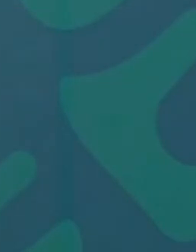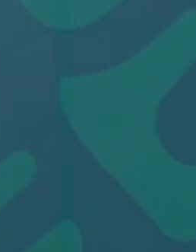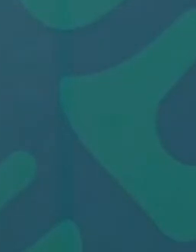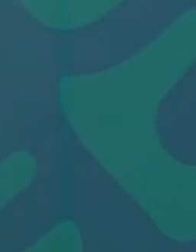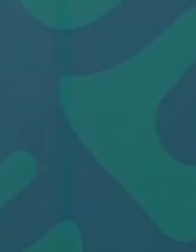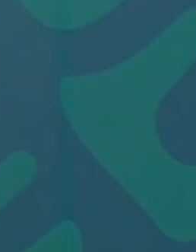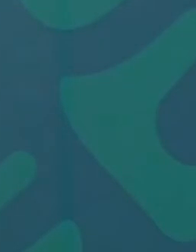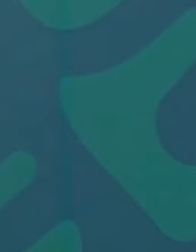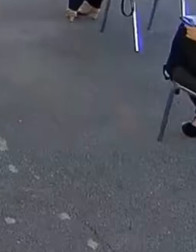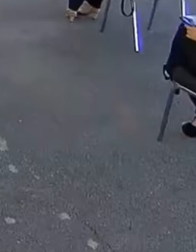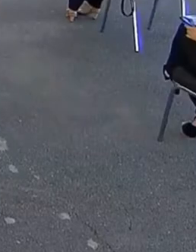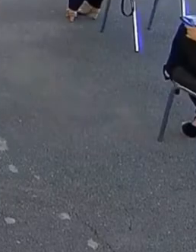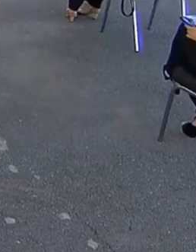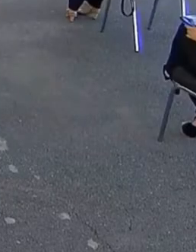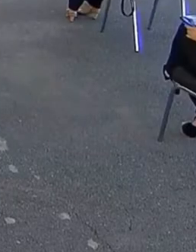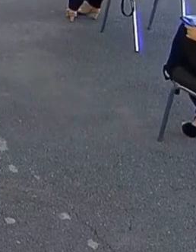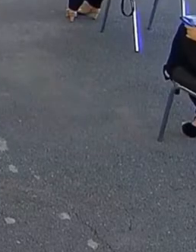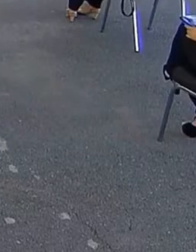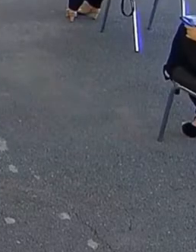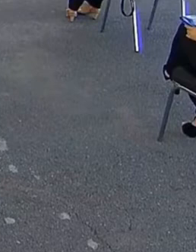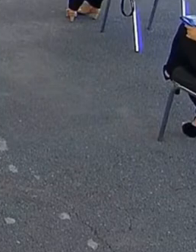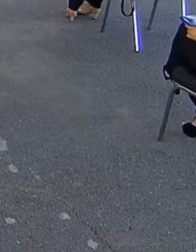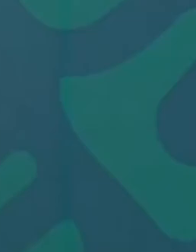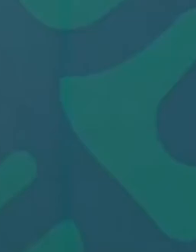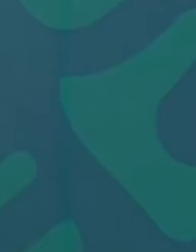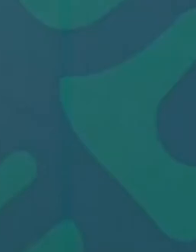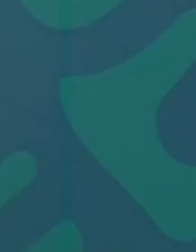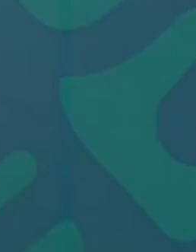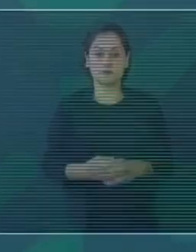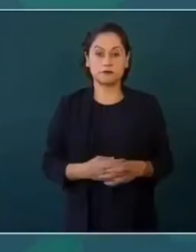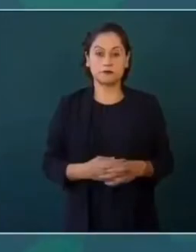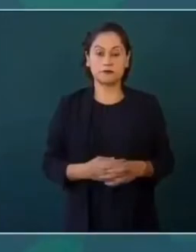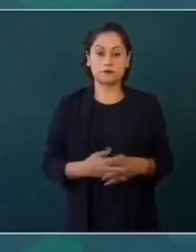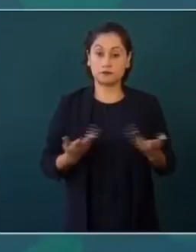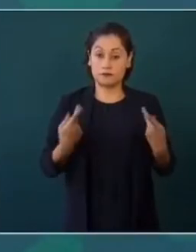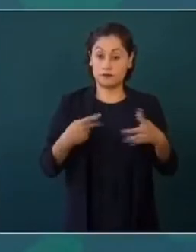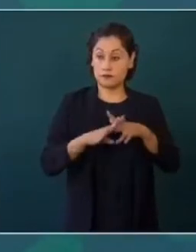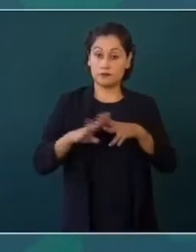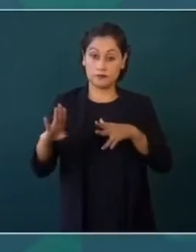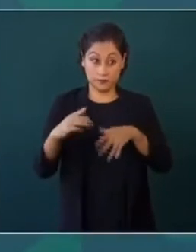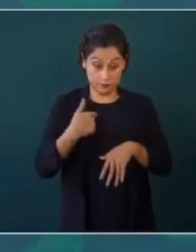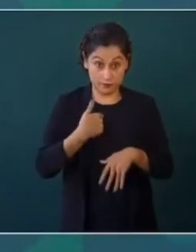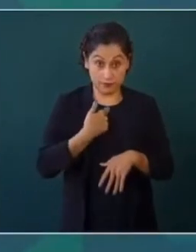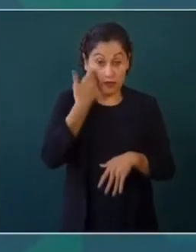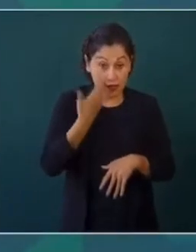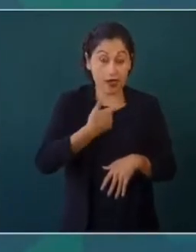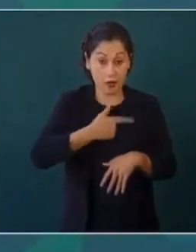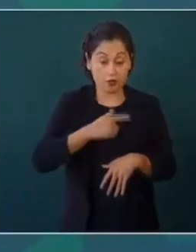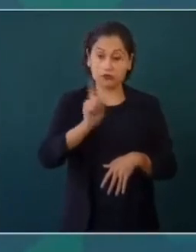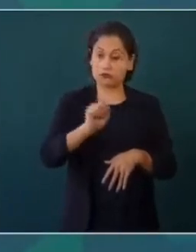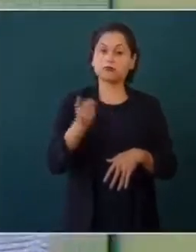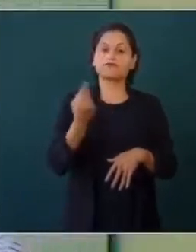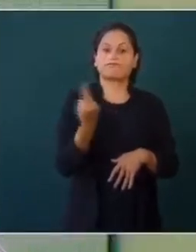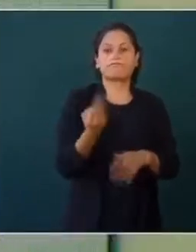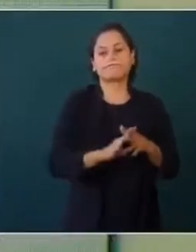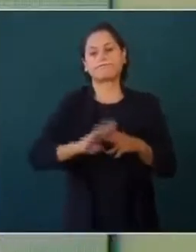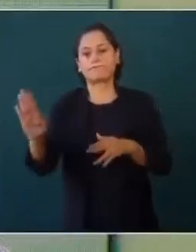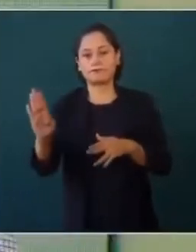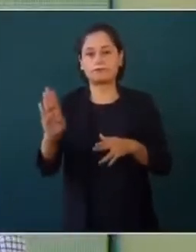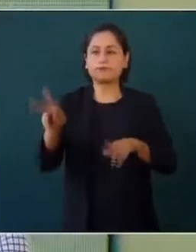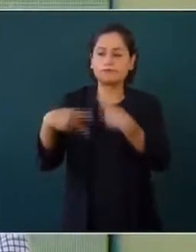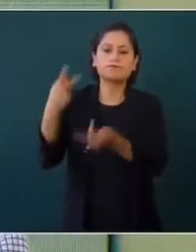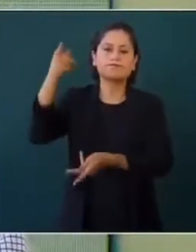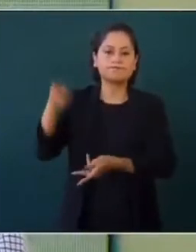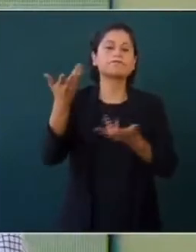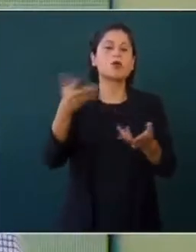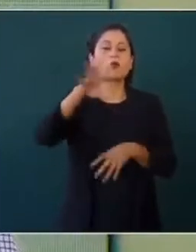Que los que se han tenido que ir a Estados Unidos, no lo hacen por gusto, lo hacen por necesidad. Y hay gente que va a buscarse la vida